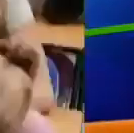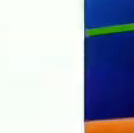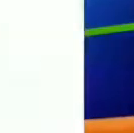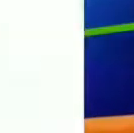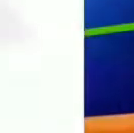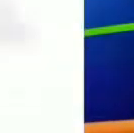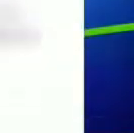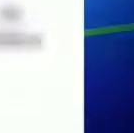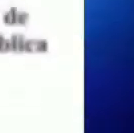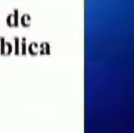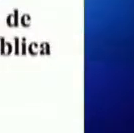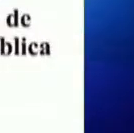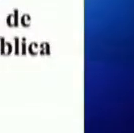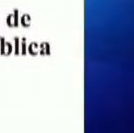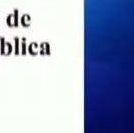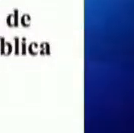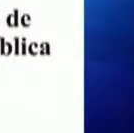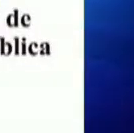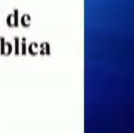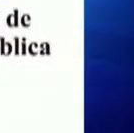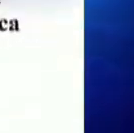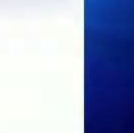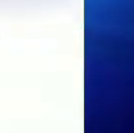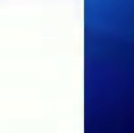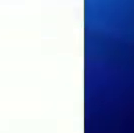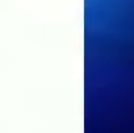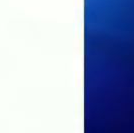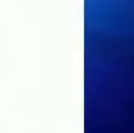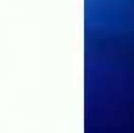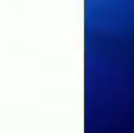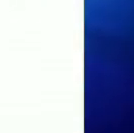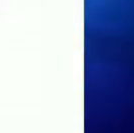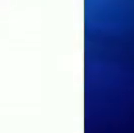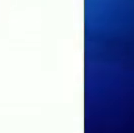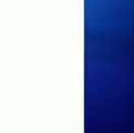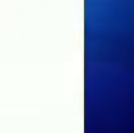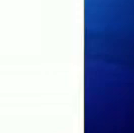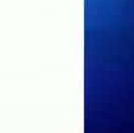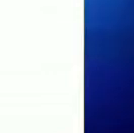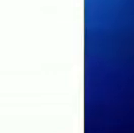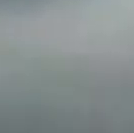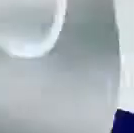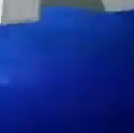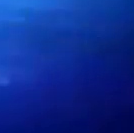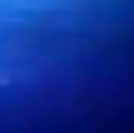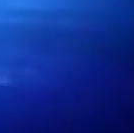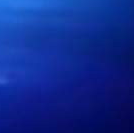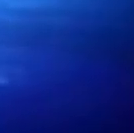Inscríbete y prepárate para llegar muy alto. ESAB. Formando líderes para el buen gobierno.